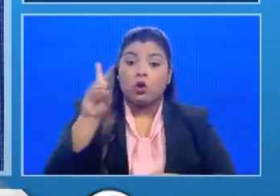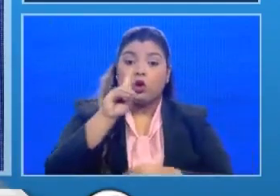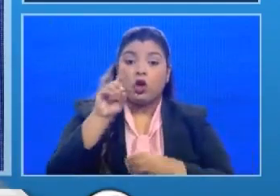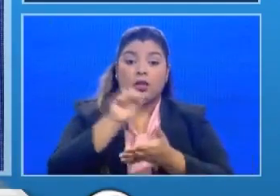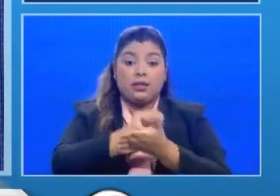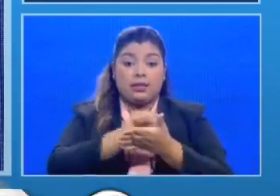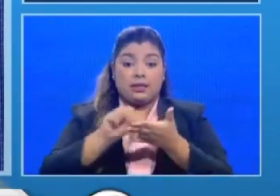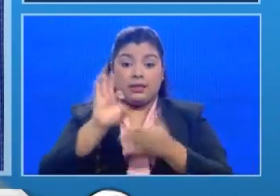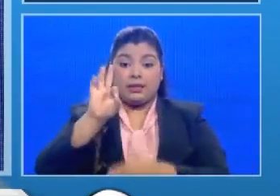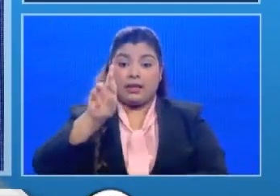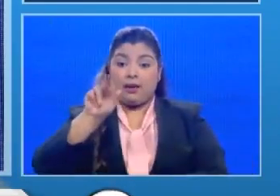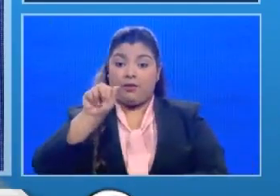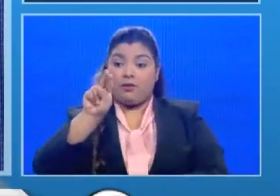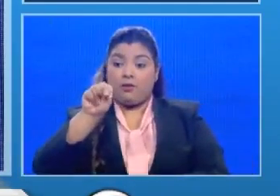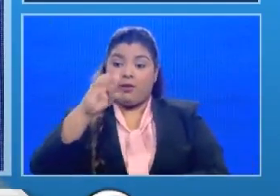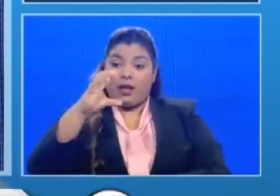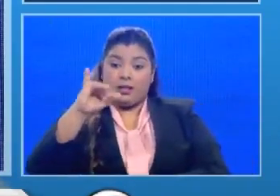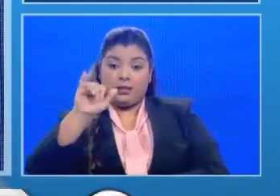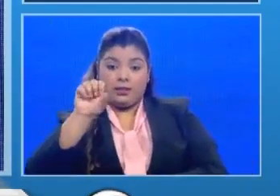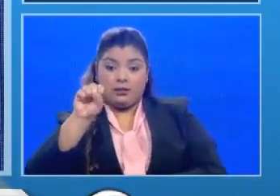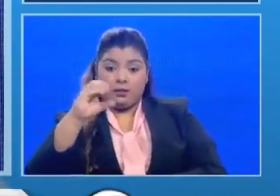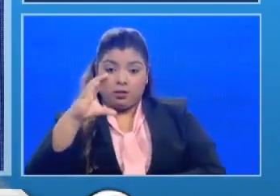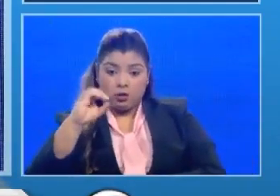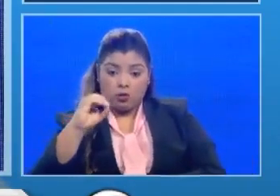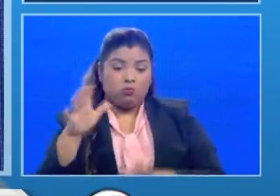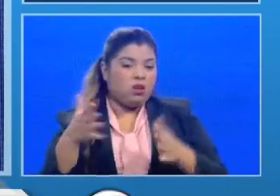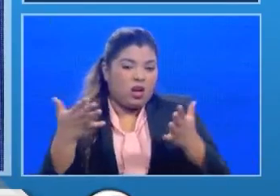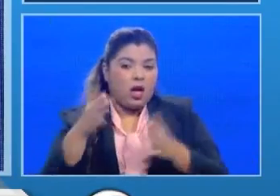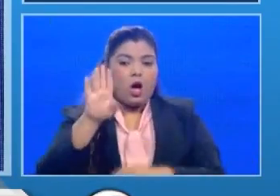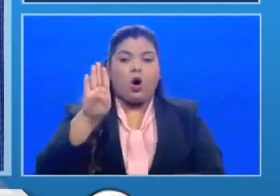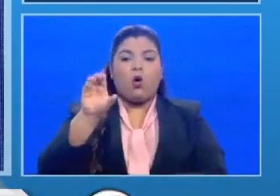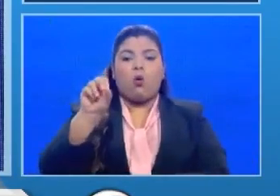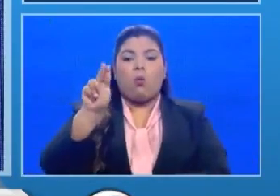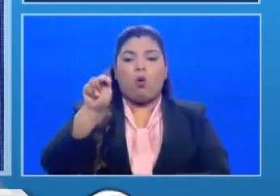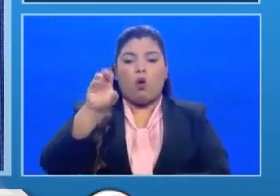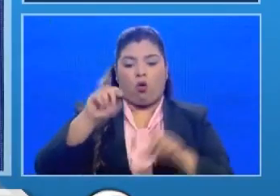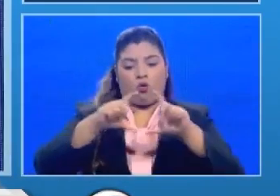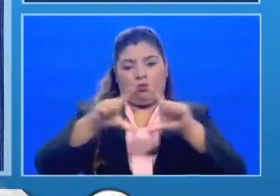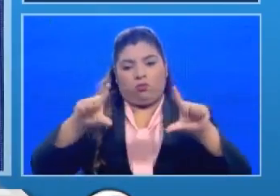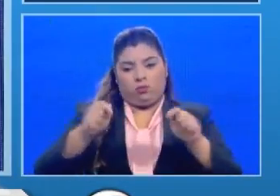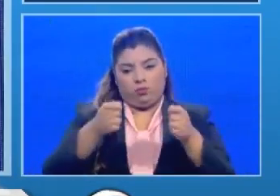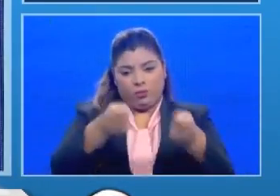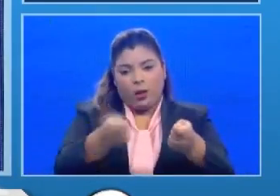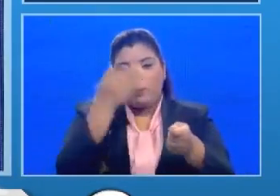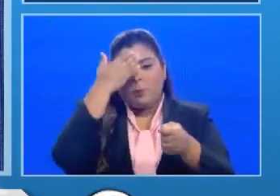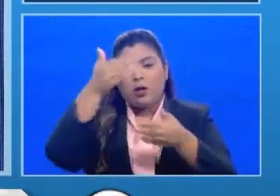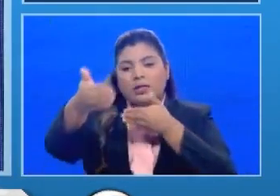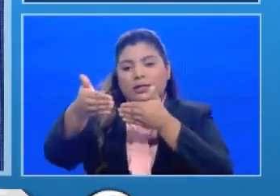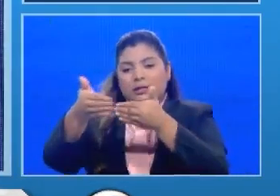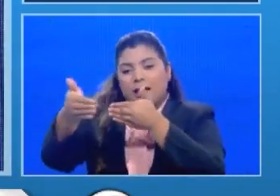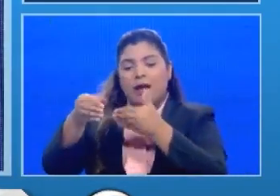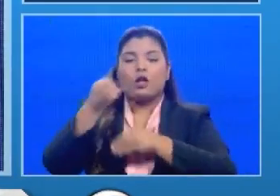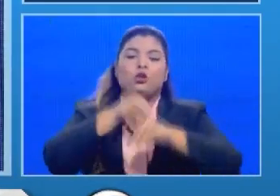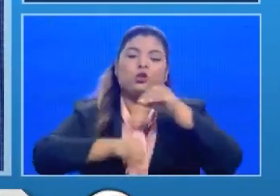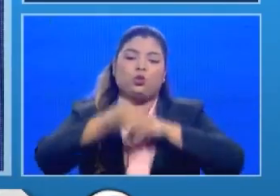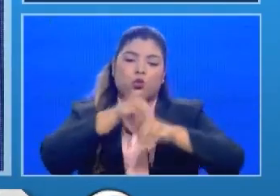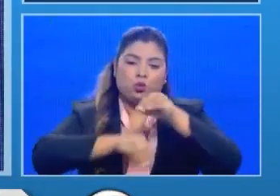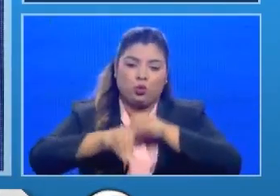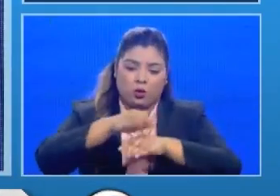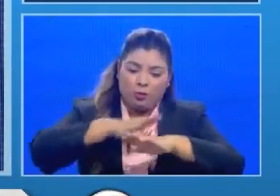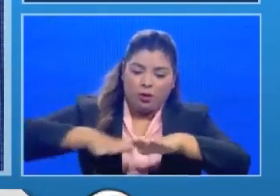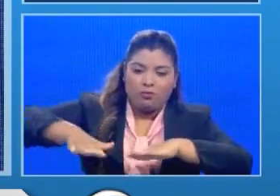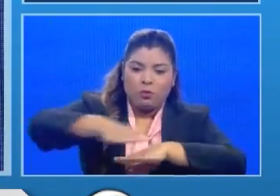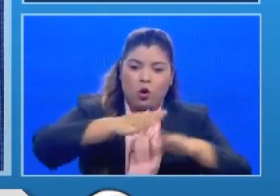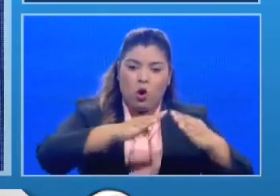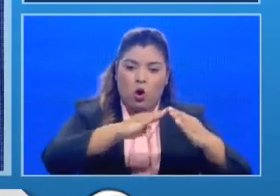Francisco se haría a través de bonos por tener comercios accesibles dentro del